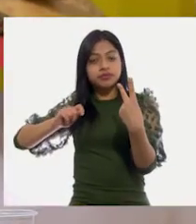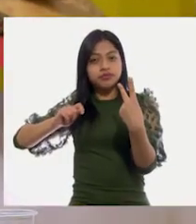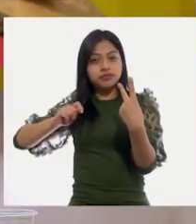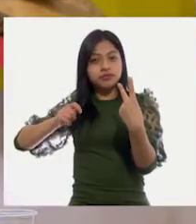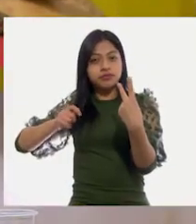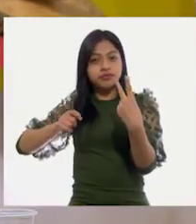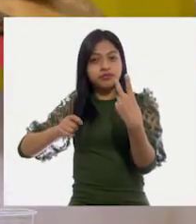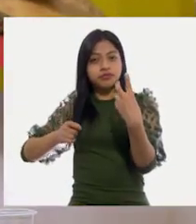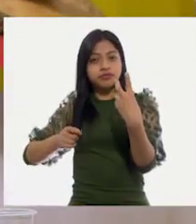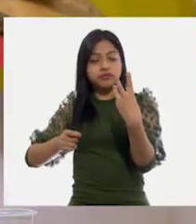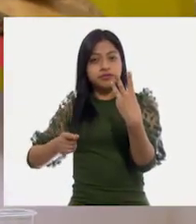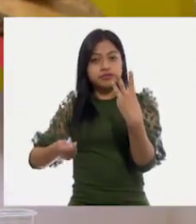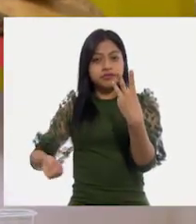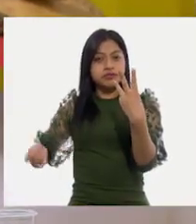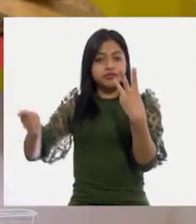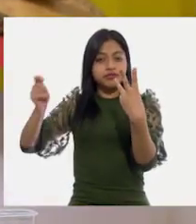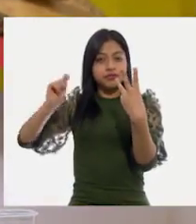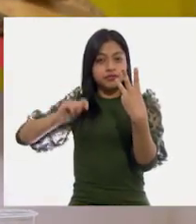Dos...